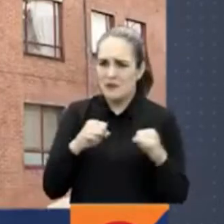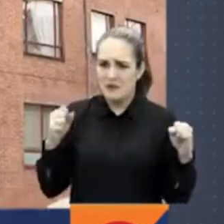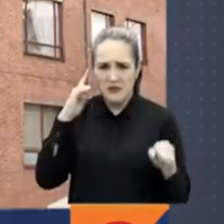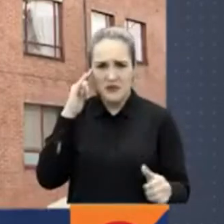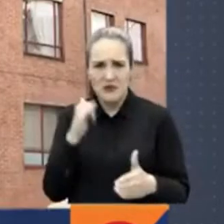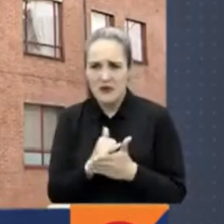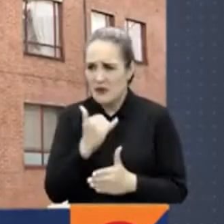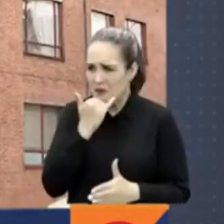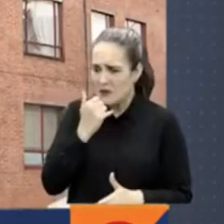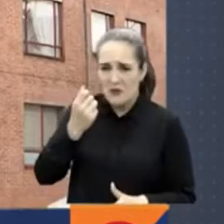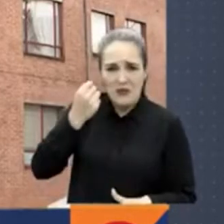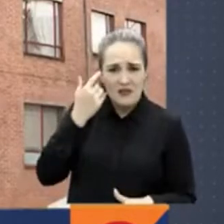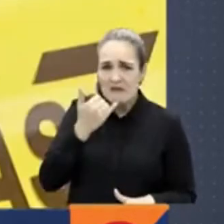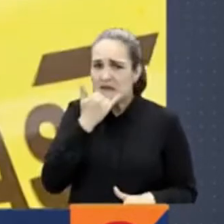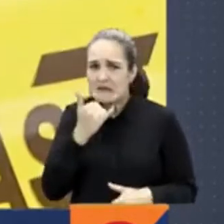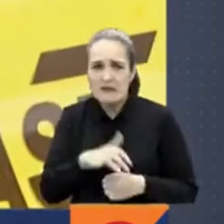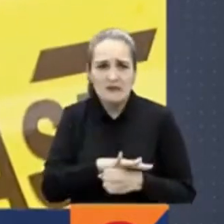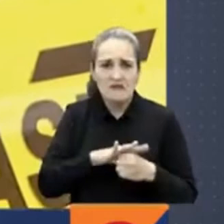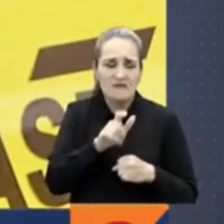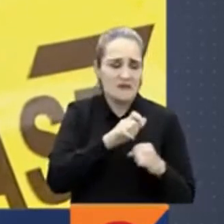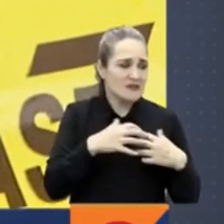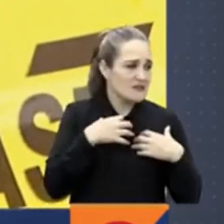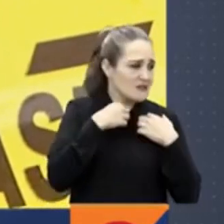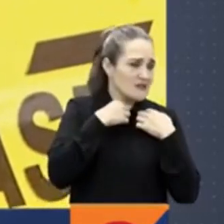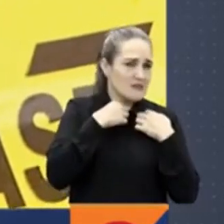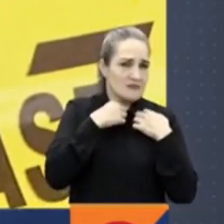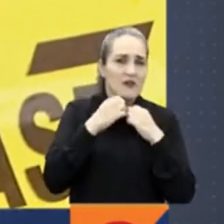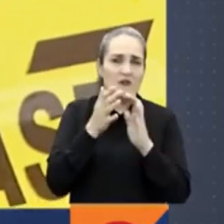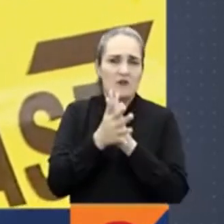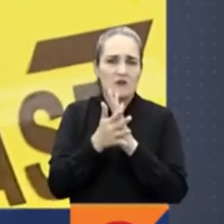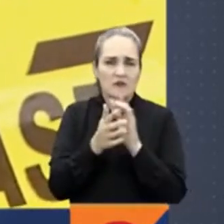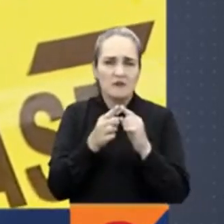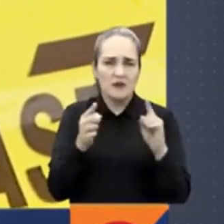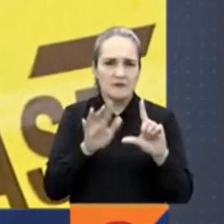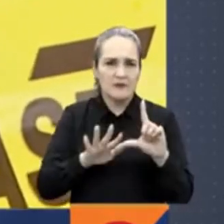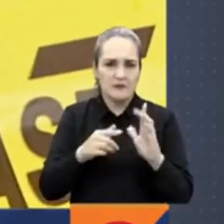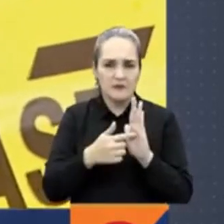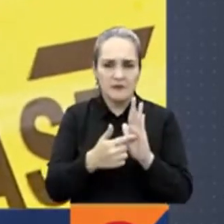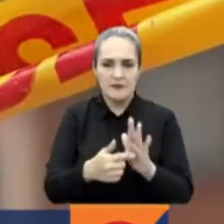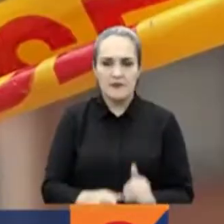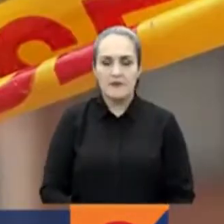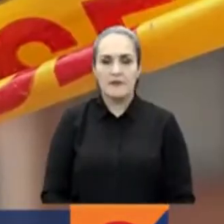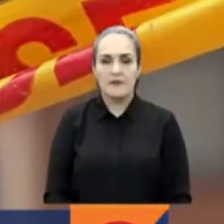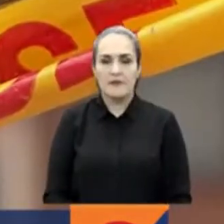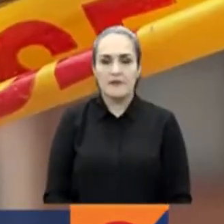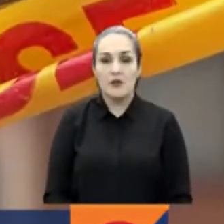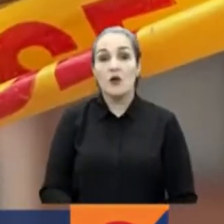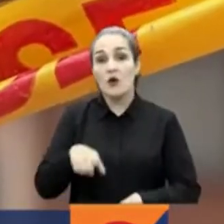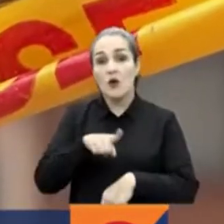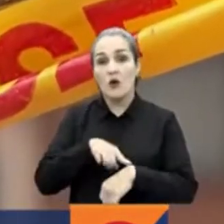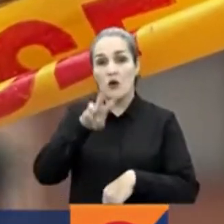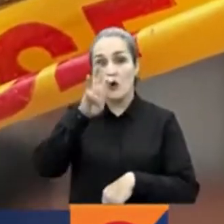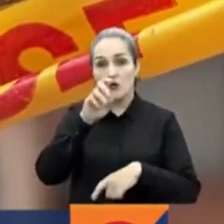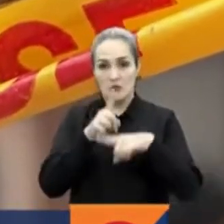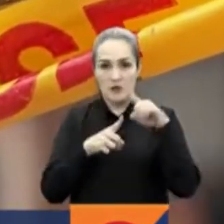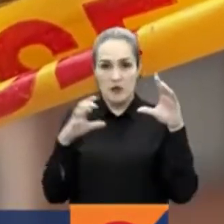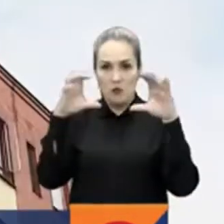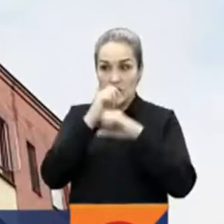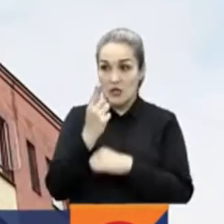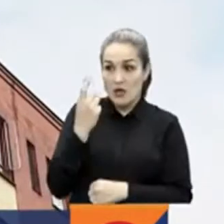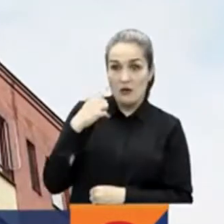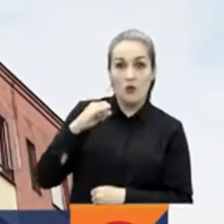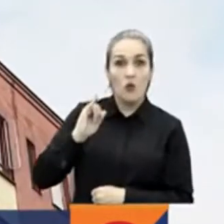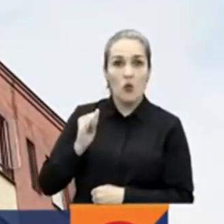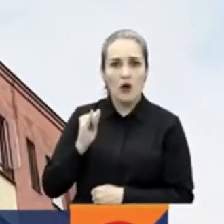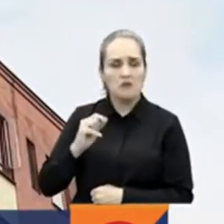no entiende lo sucedido, y por supuesto, están muy tristes. Este es el informe que preparamos para los televidentes. Eran pasadas las 8.30 de la noche este jueves,